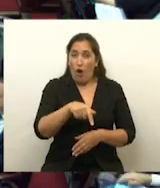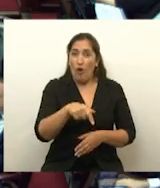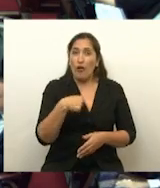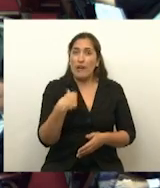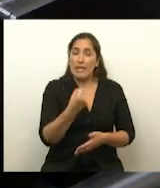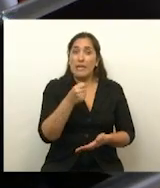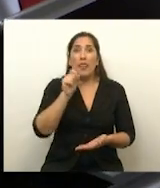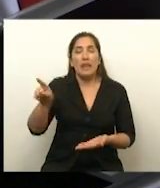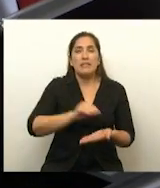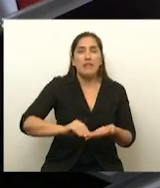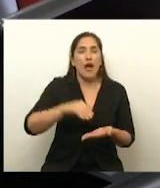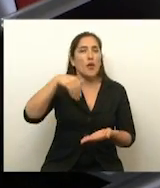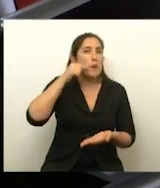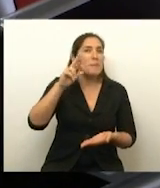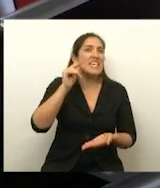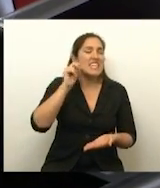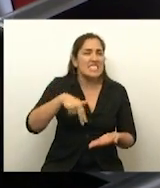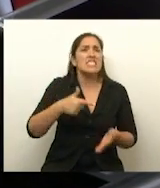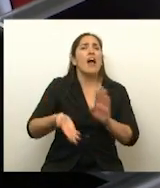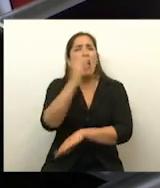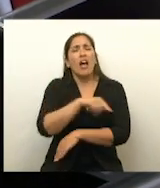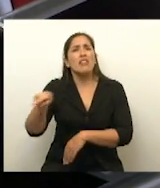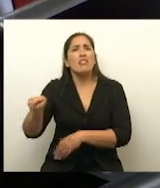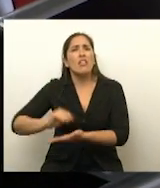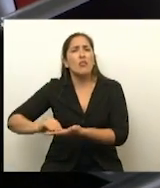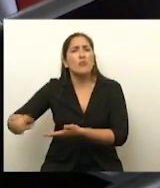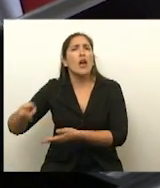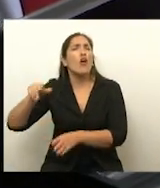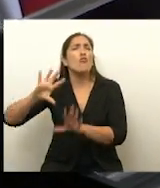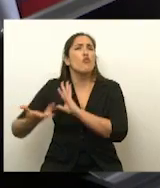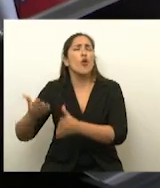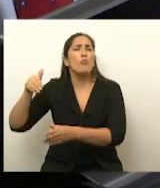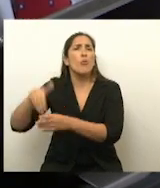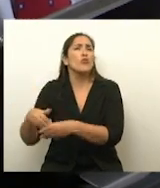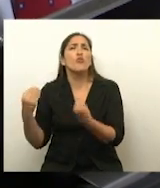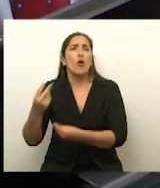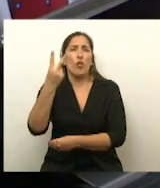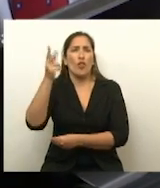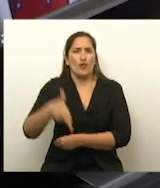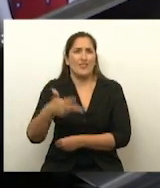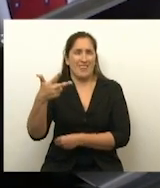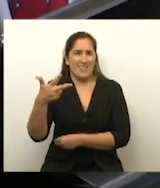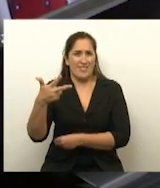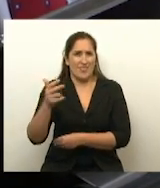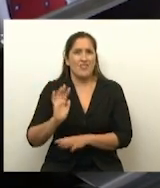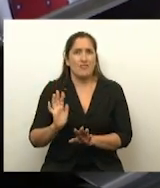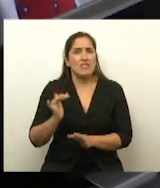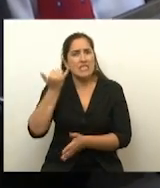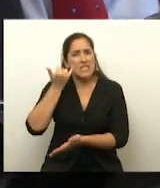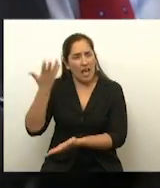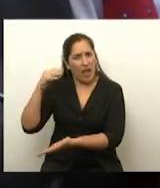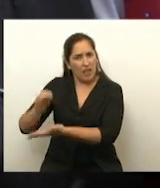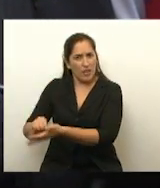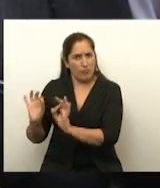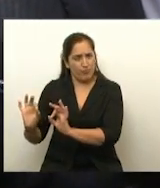senadora Amirkin, ¿cómo fue votado en la Cámara de Diputados? Por dos tercios, señor, por unanimidad. Está registrado. Está registrada la